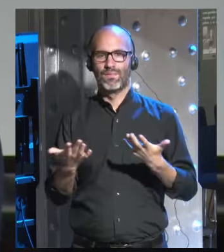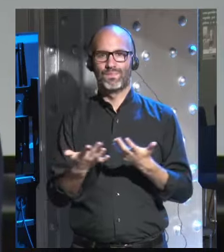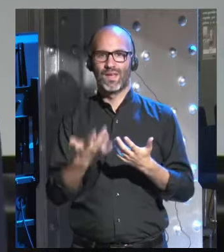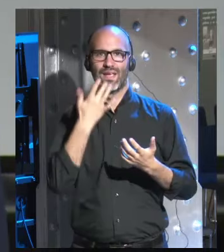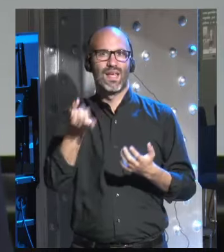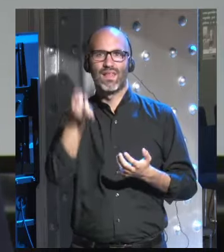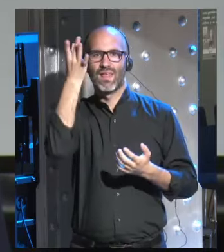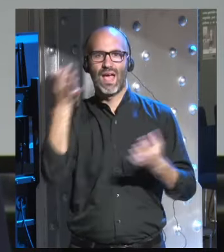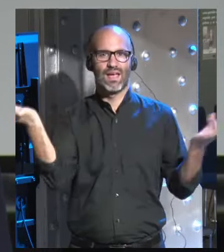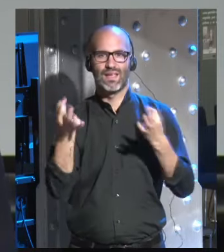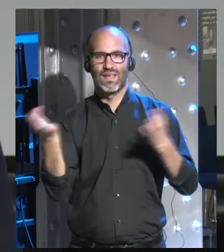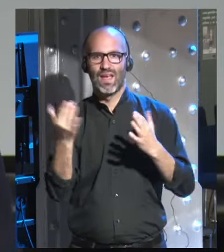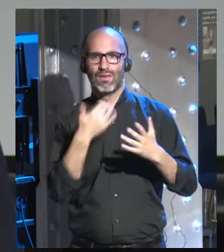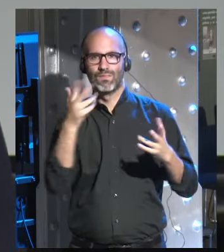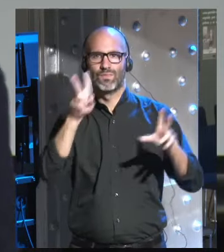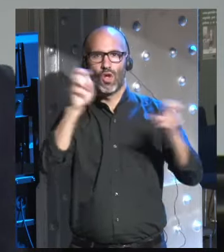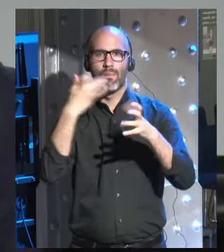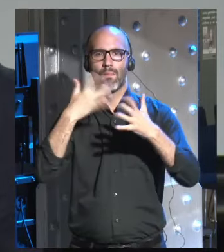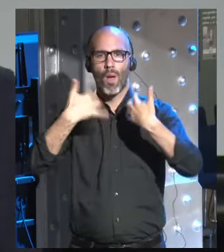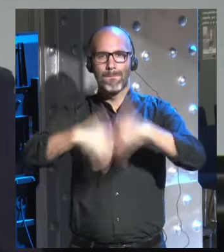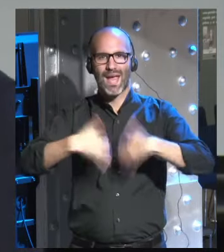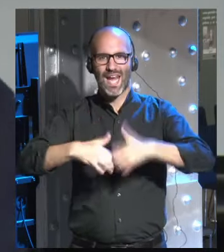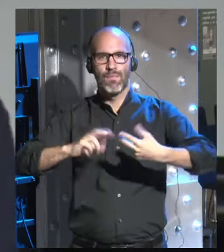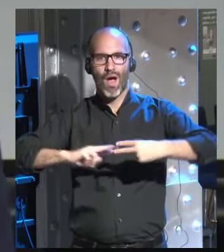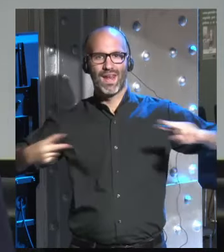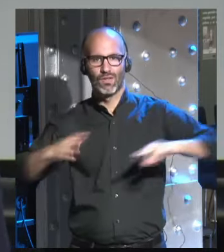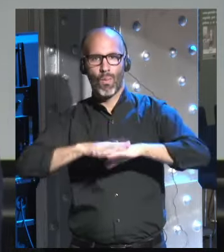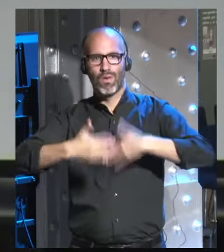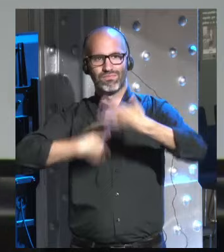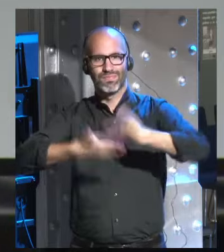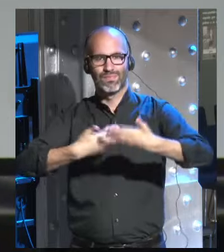con cosas cada vez más sofisticadas, con mecanismos genéticos que